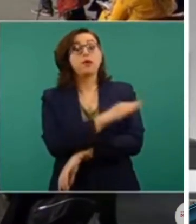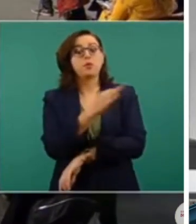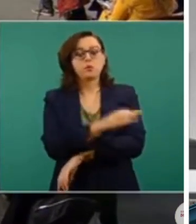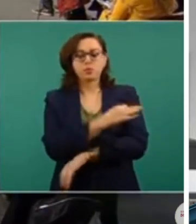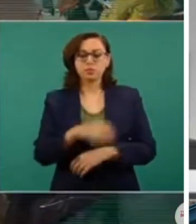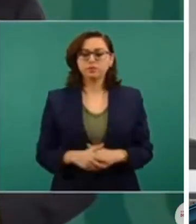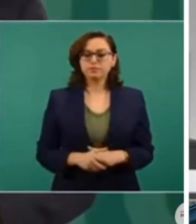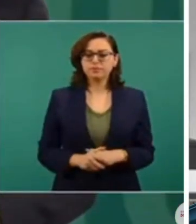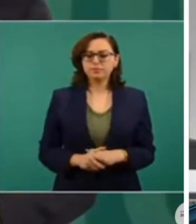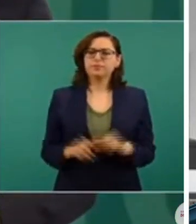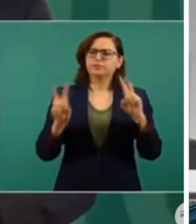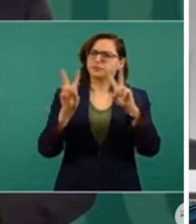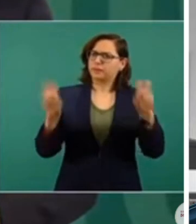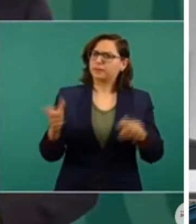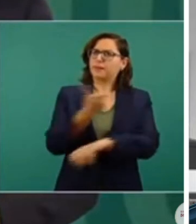vacunación.